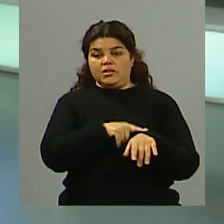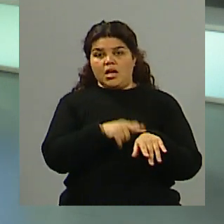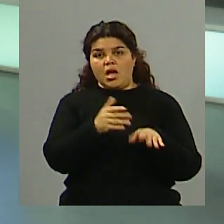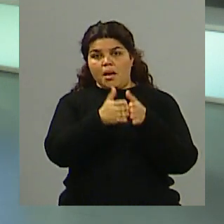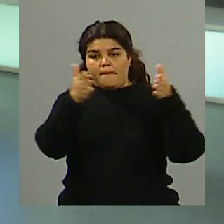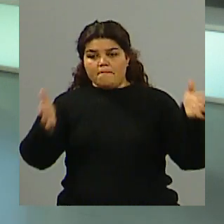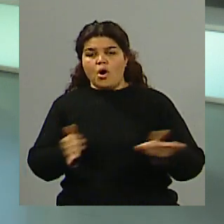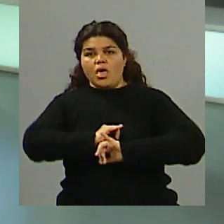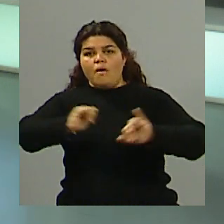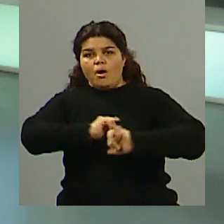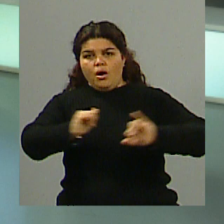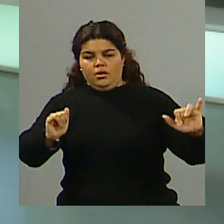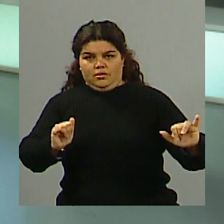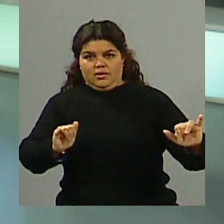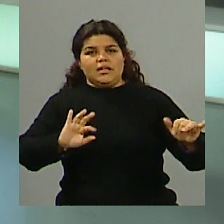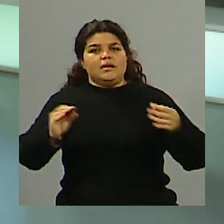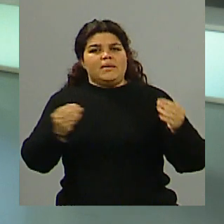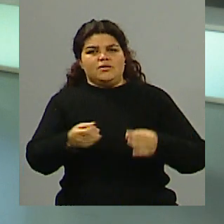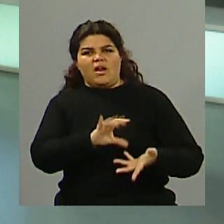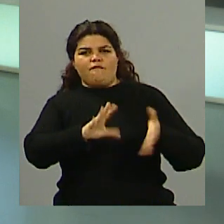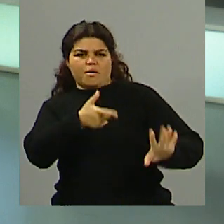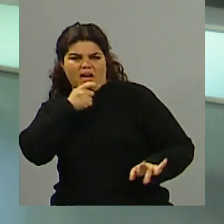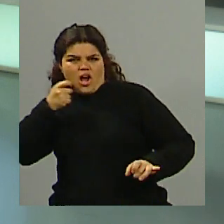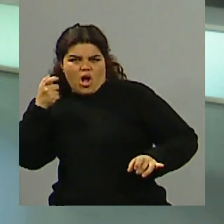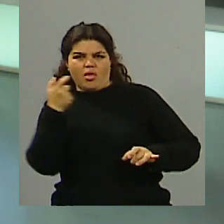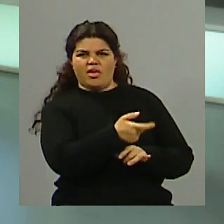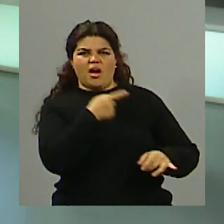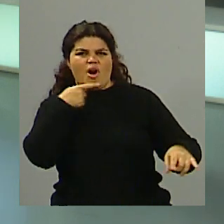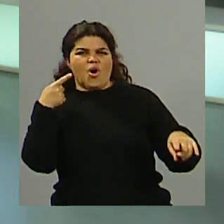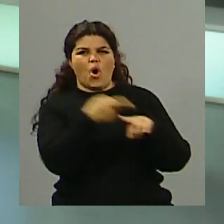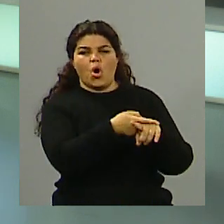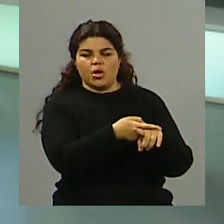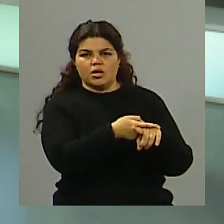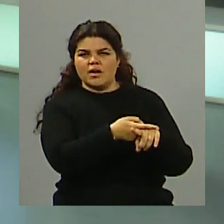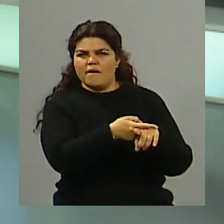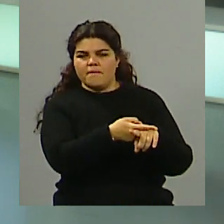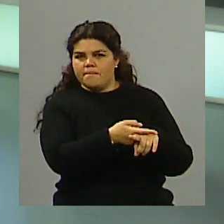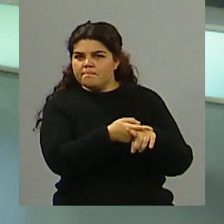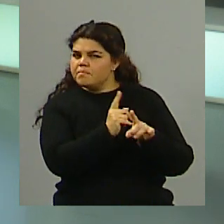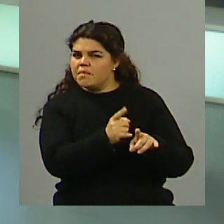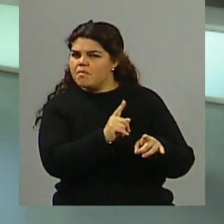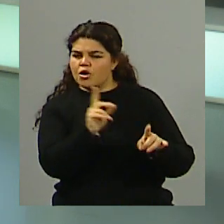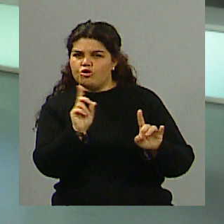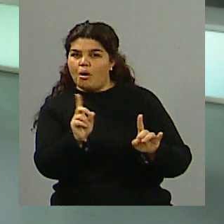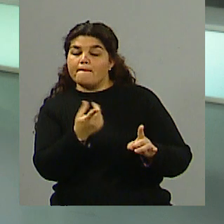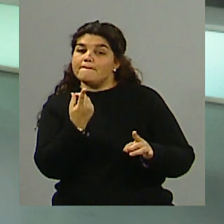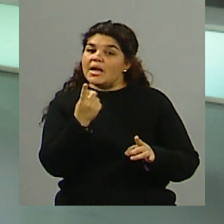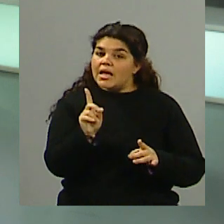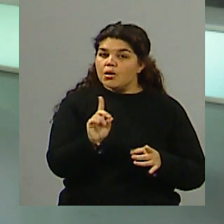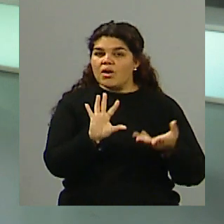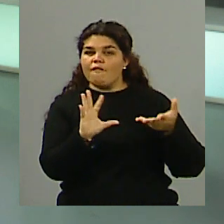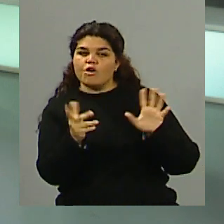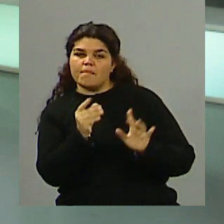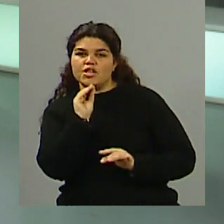bueno, no hubo insultos fuertes, pero sí agravios en el sentido de relacionar al contrincante con algunas situaciones.